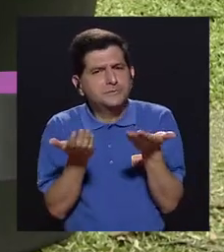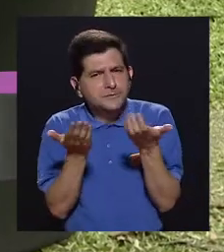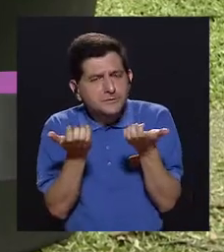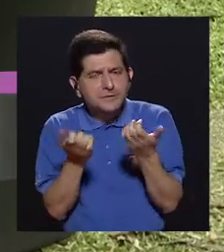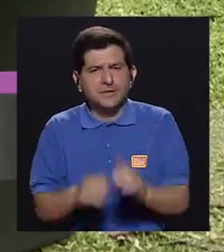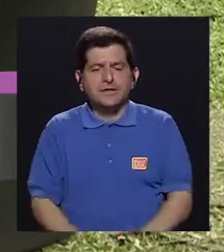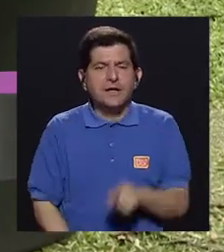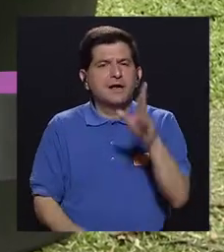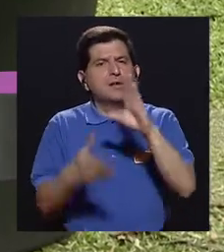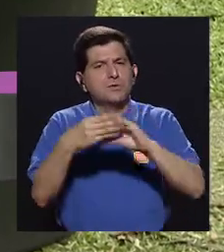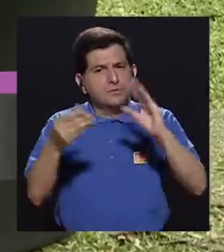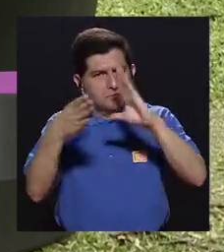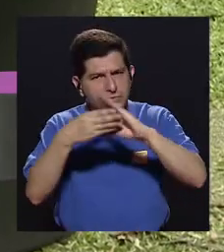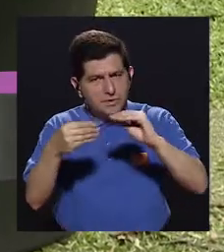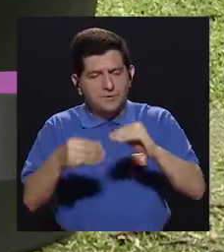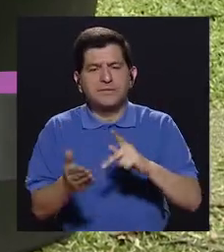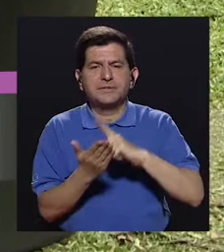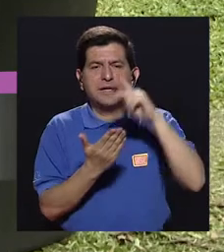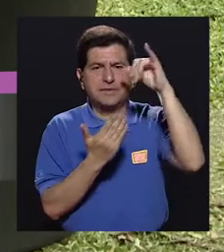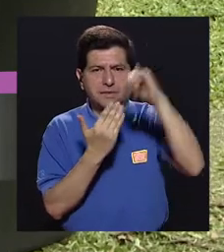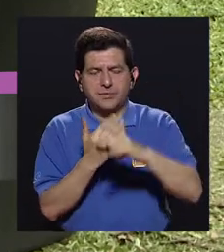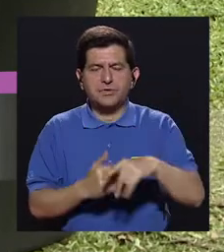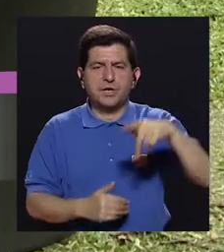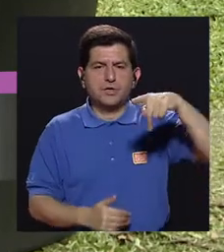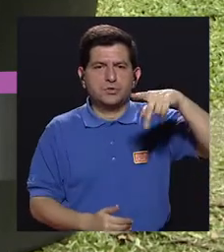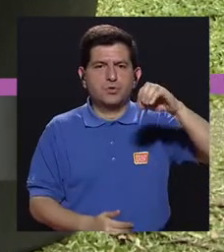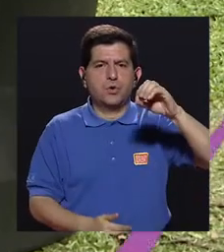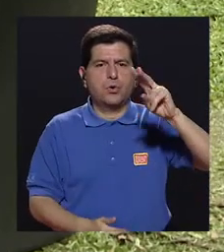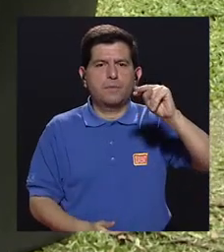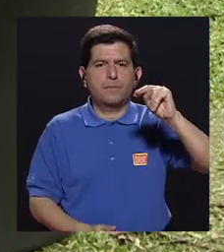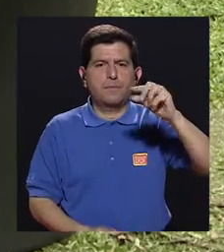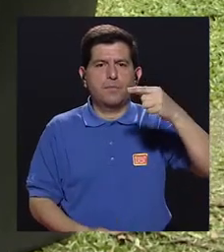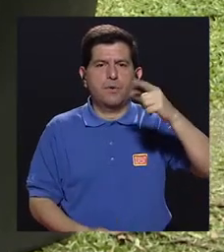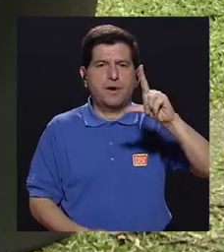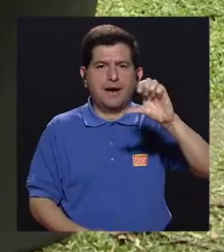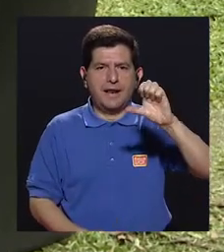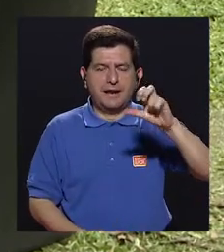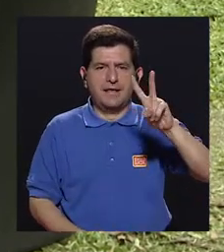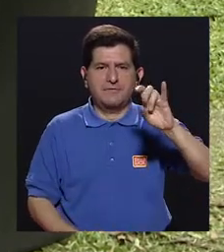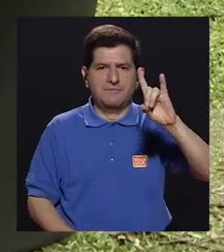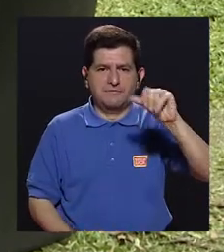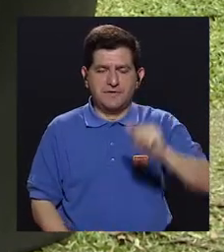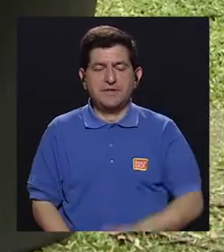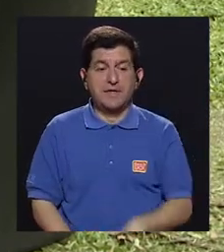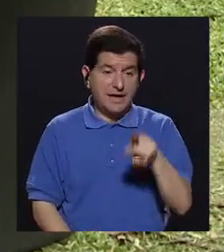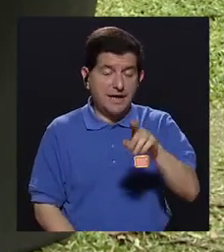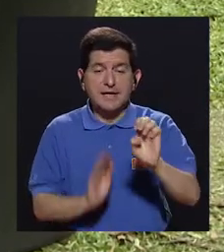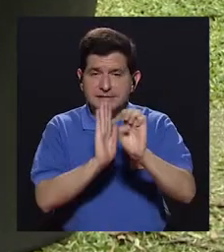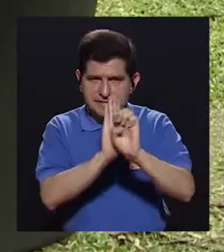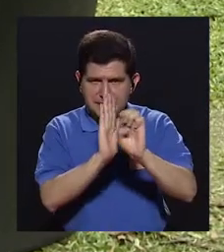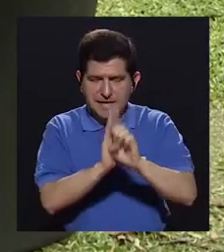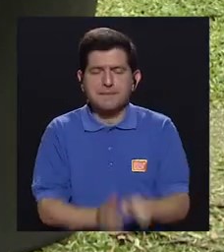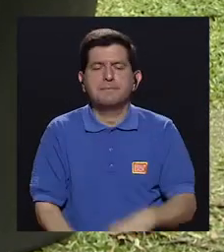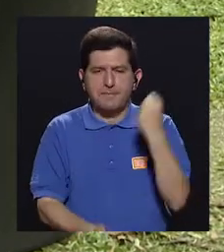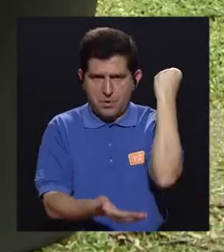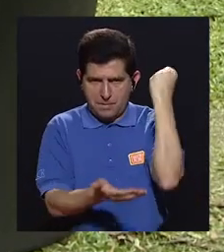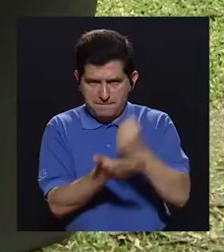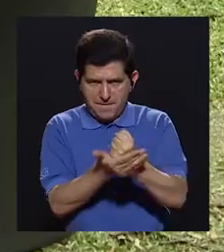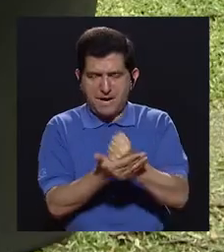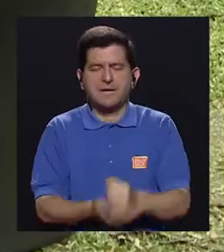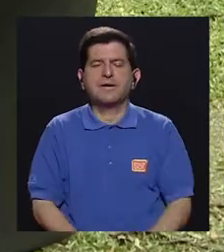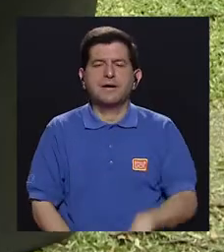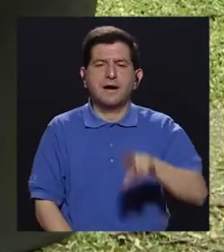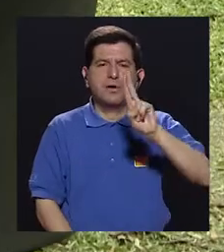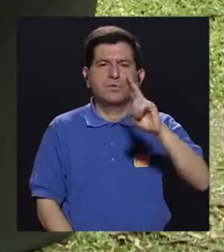nos comentaras del proyecto Póngale Vida. Sí. Póngale Vida, el modelo Póngale Vida es una marca registrada de la